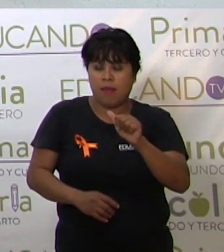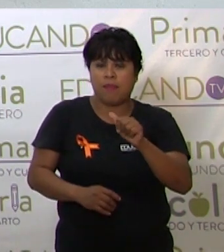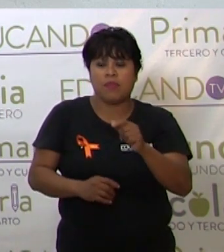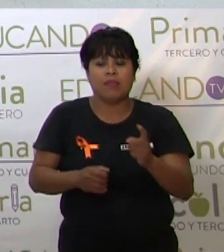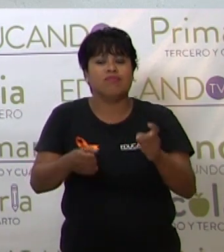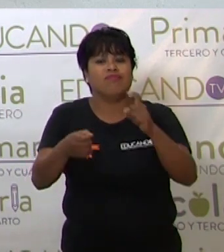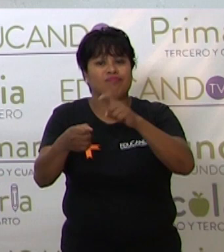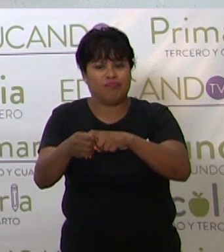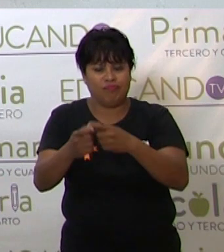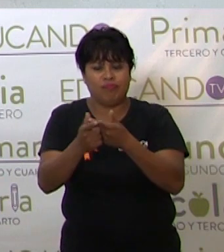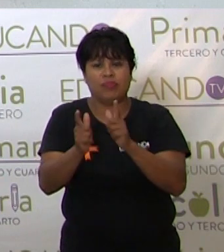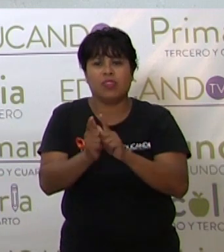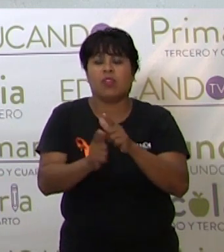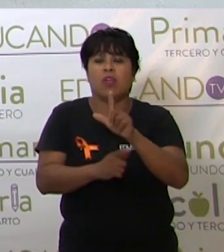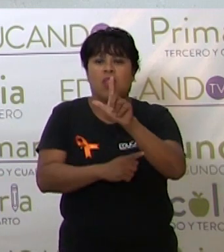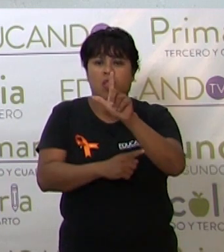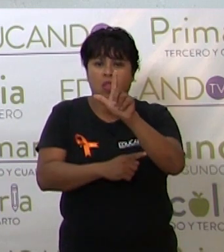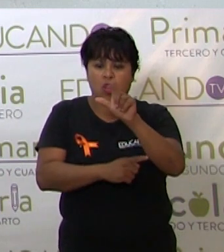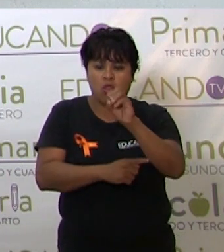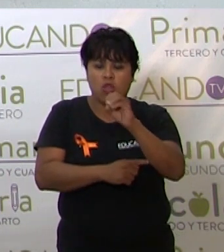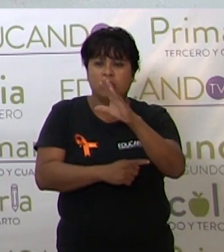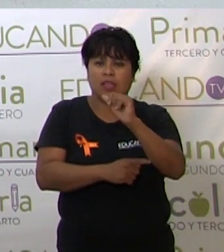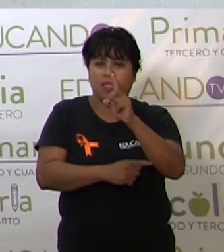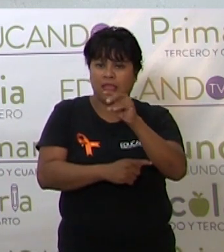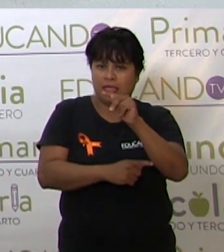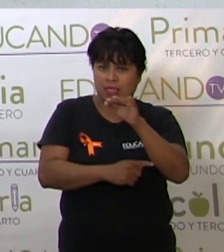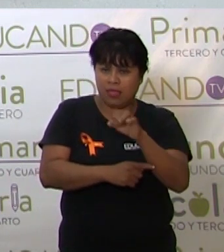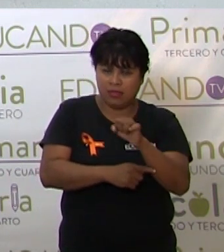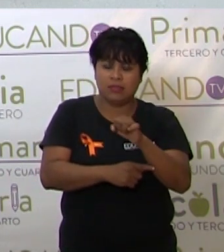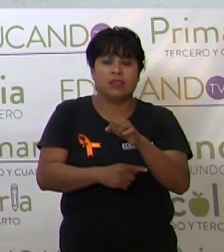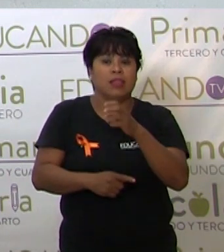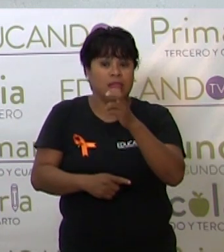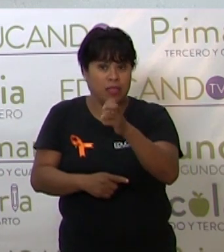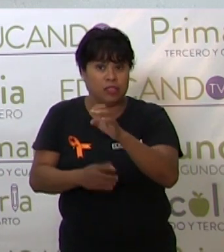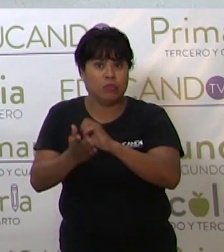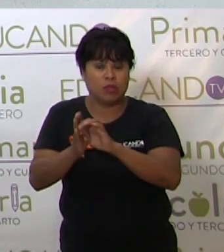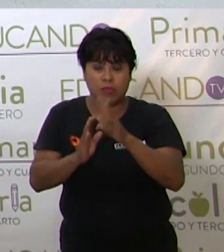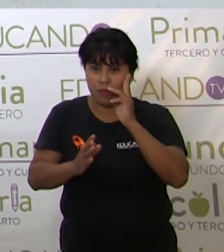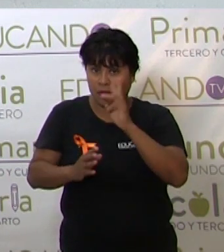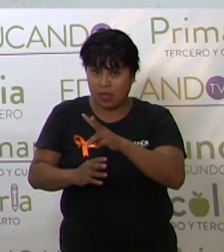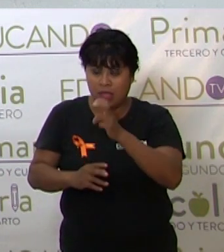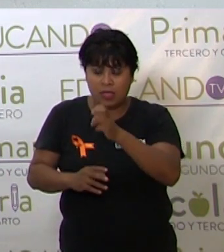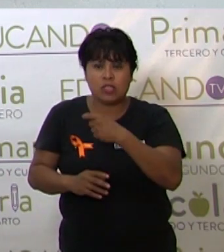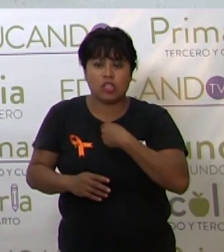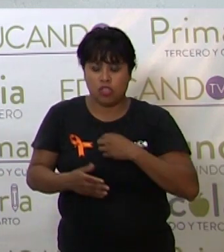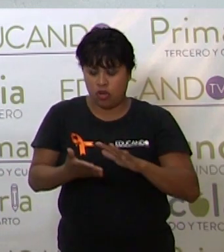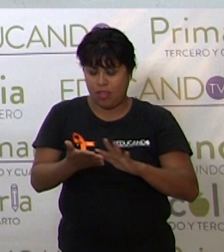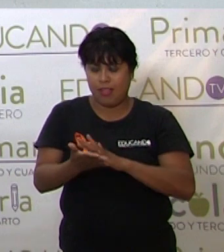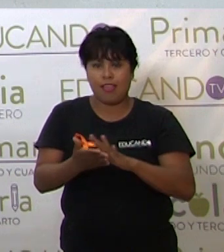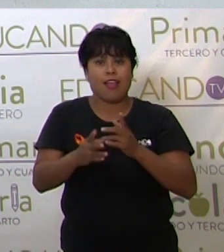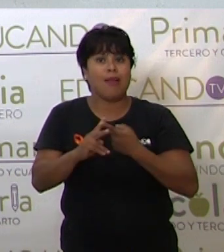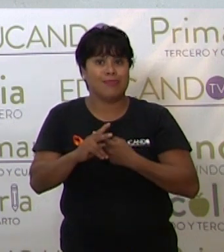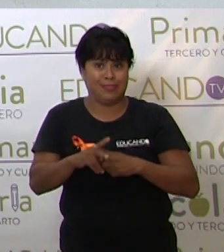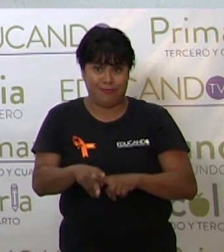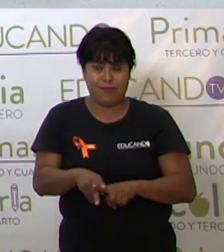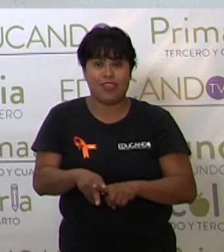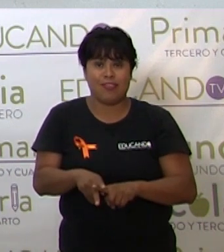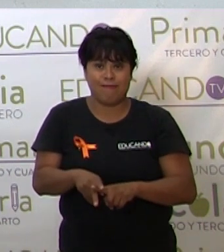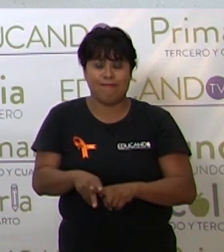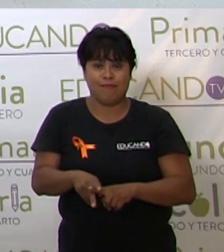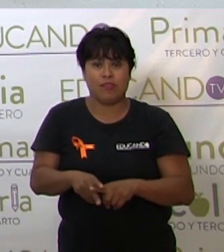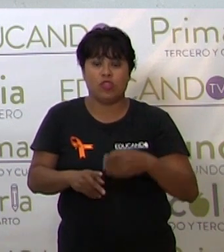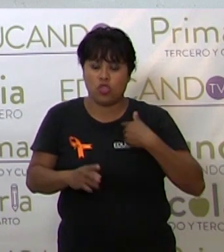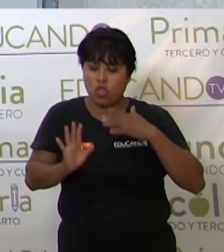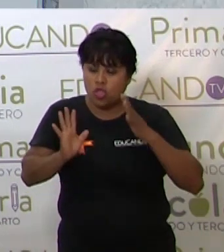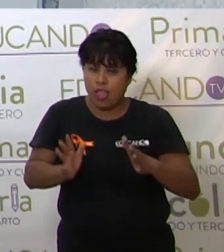banda llamada Los Cadetes de Yodoyuxi. Si se dan cuenta, es el texto que yo leí al principio. O sea,